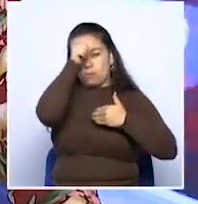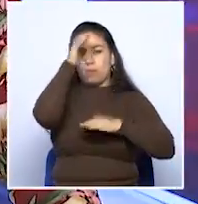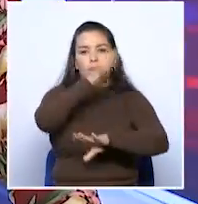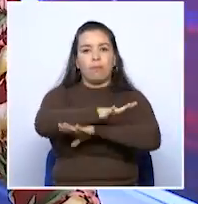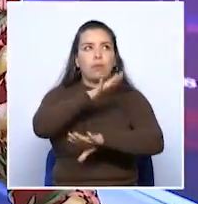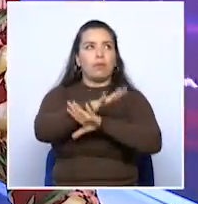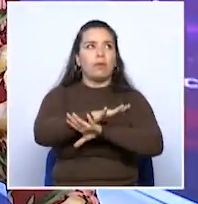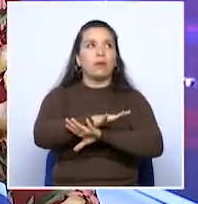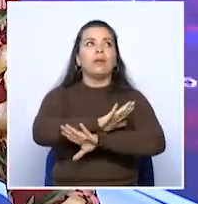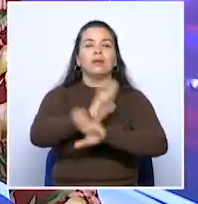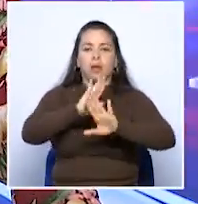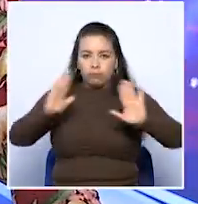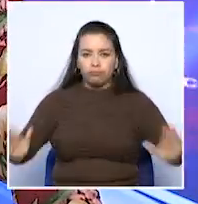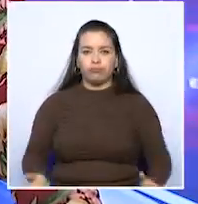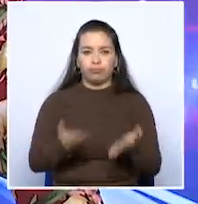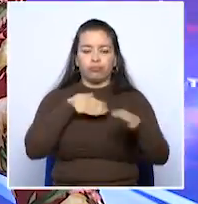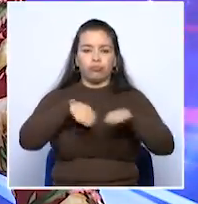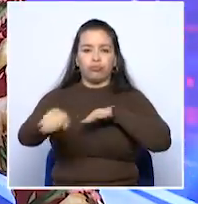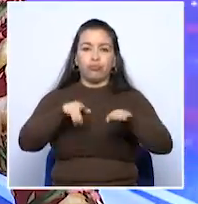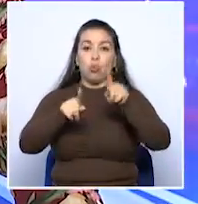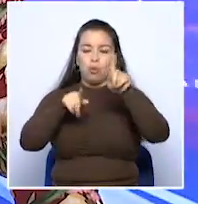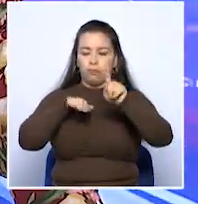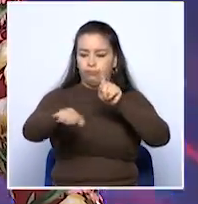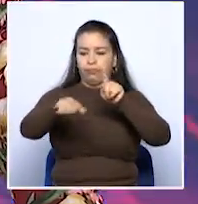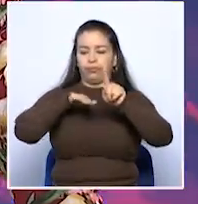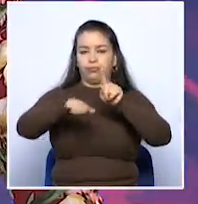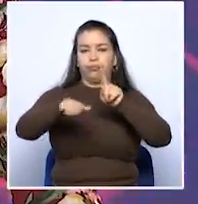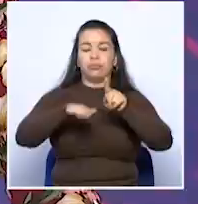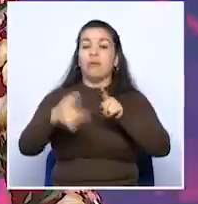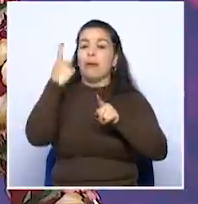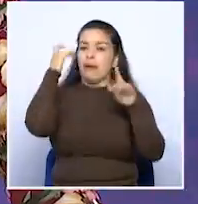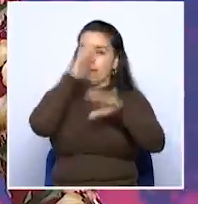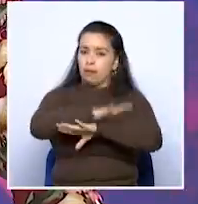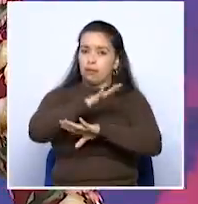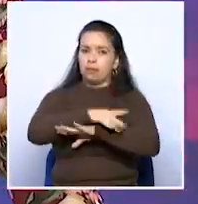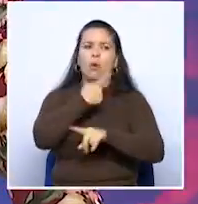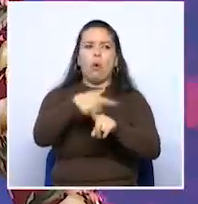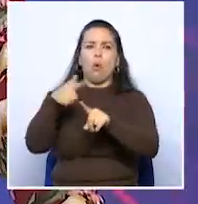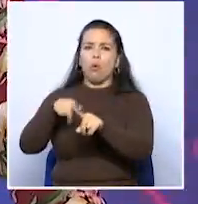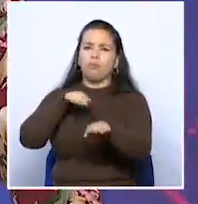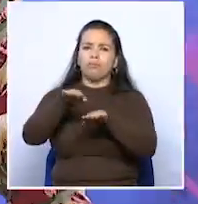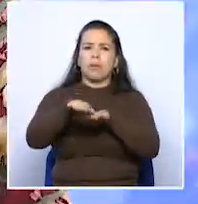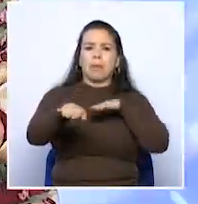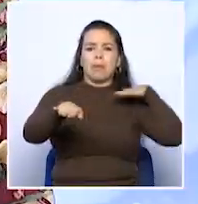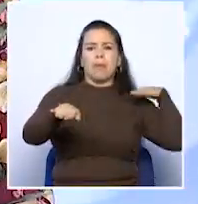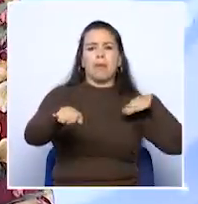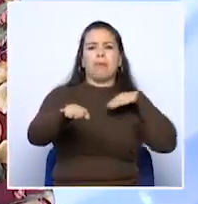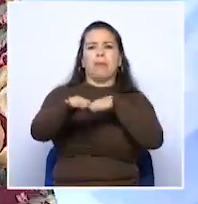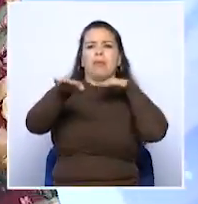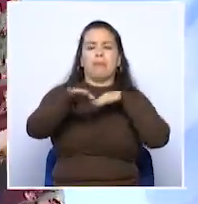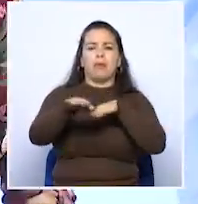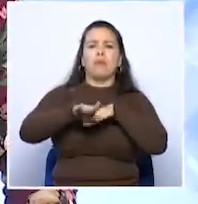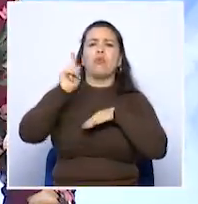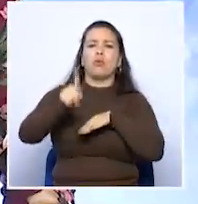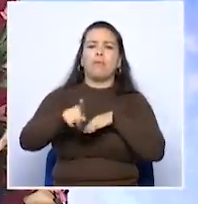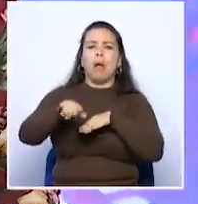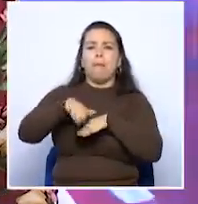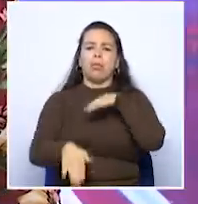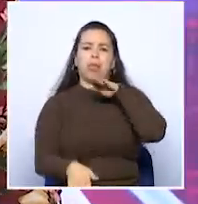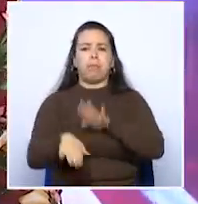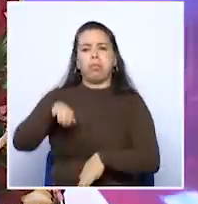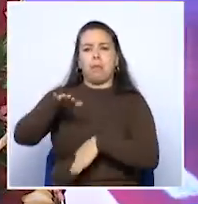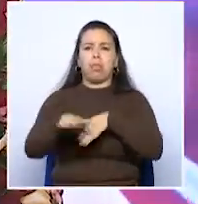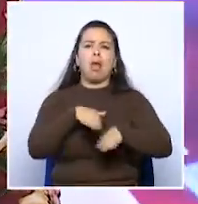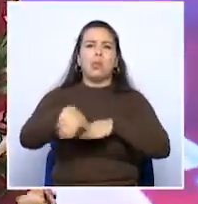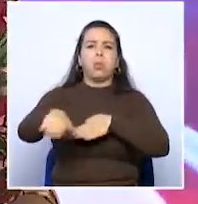cuando se habilitó el paso provisional por un zorrocarril y ayer en la tarde varios carros colisionaron por el lodo que hay sobre el asfalto. Las